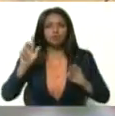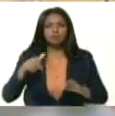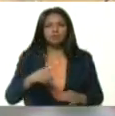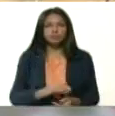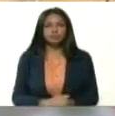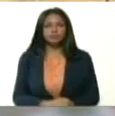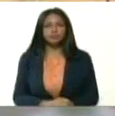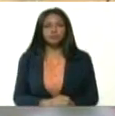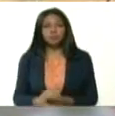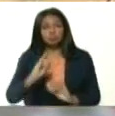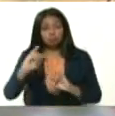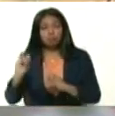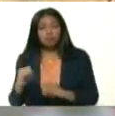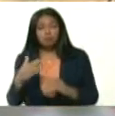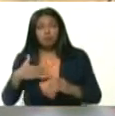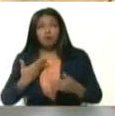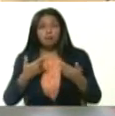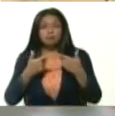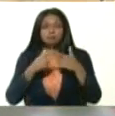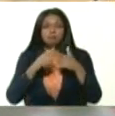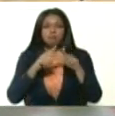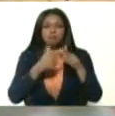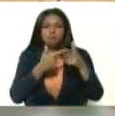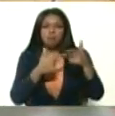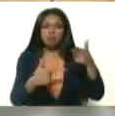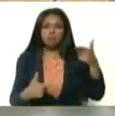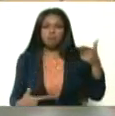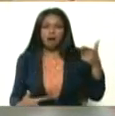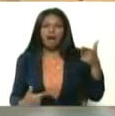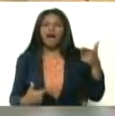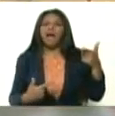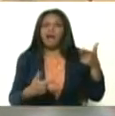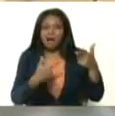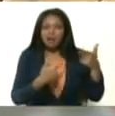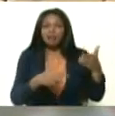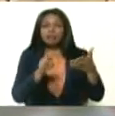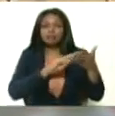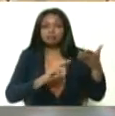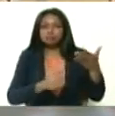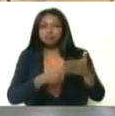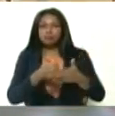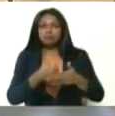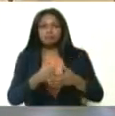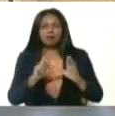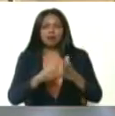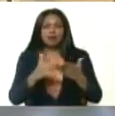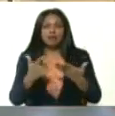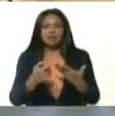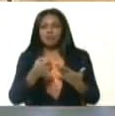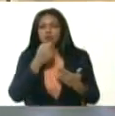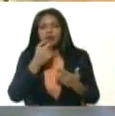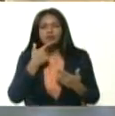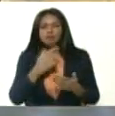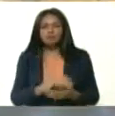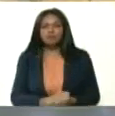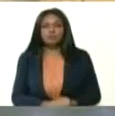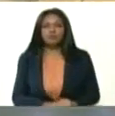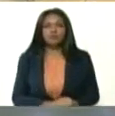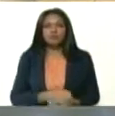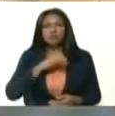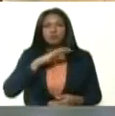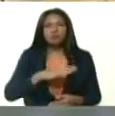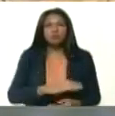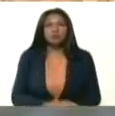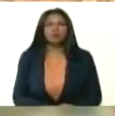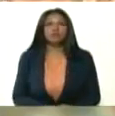Y ahí puede usted ampliar la lectura de este libro hermoso. Jesús, aproximación histórica.